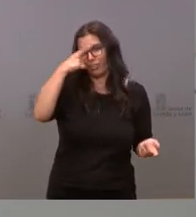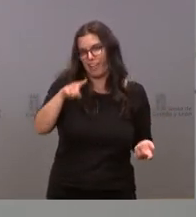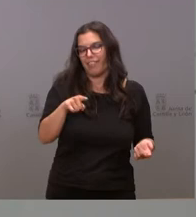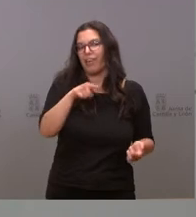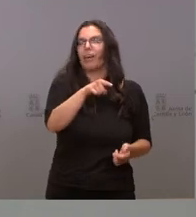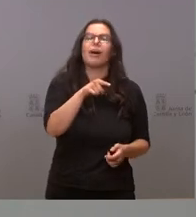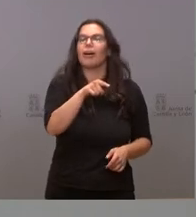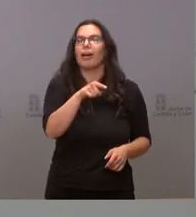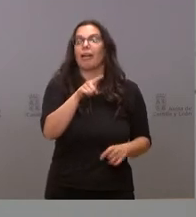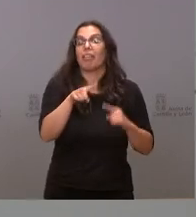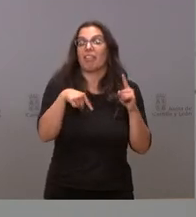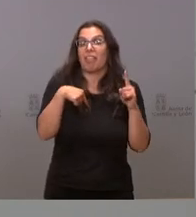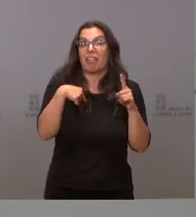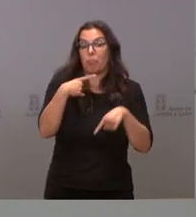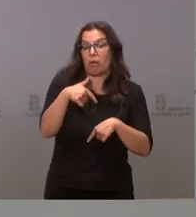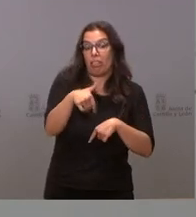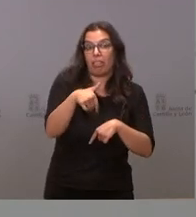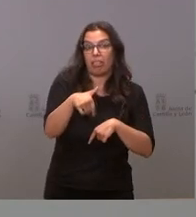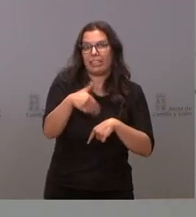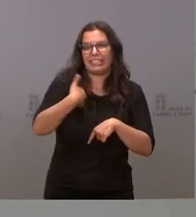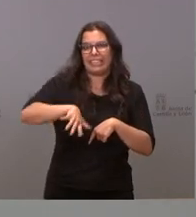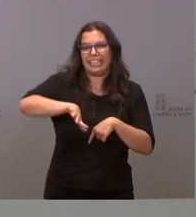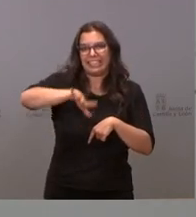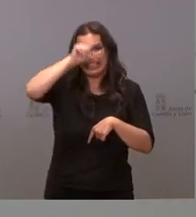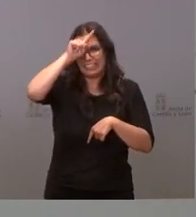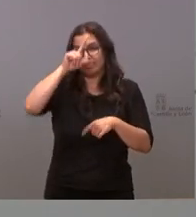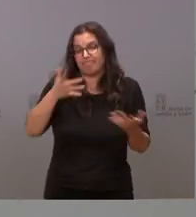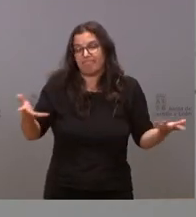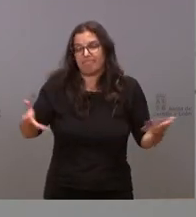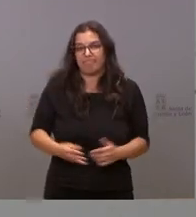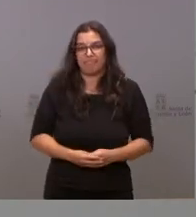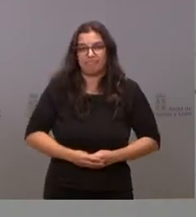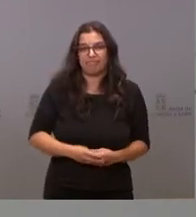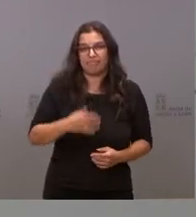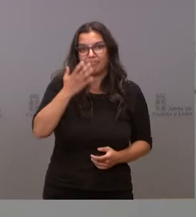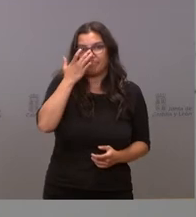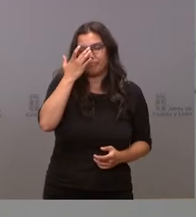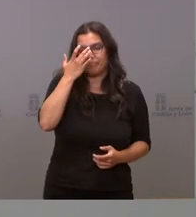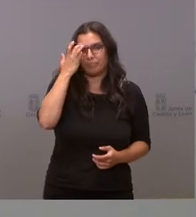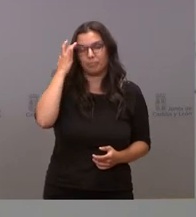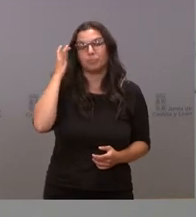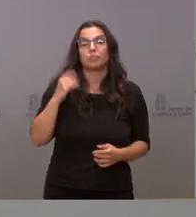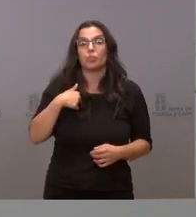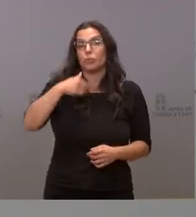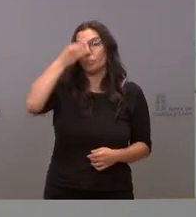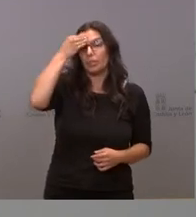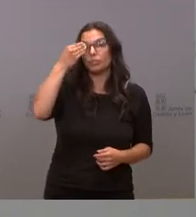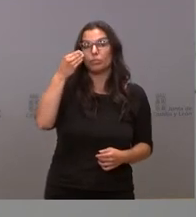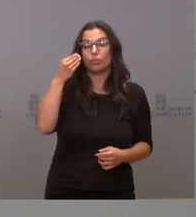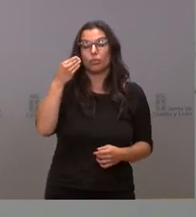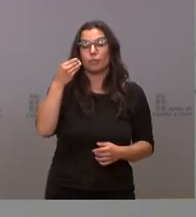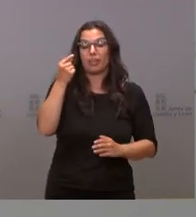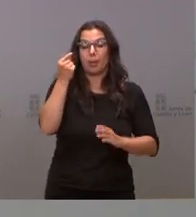había pasado mucho tiempo y se había arrepentido. Creo que el mayor déficit de este